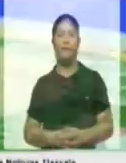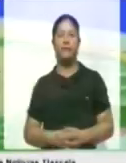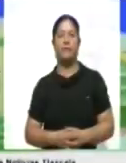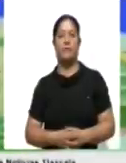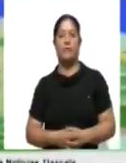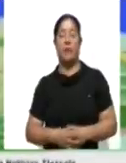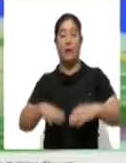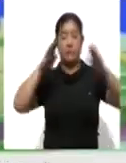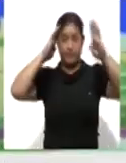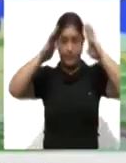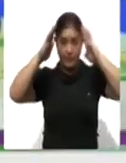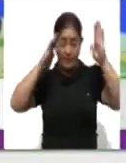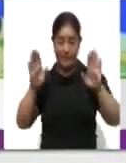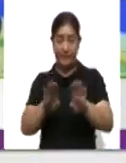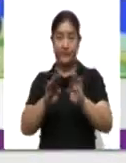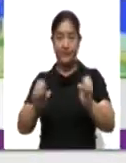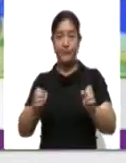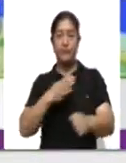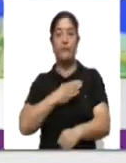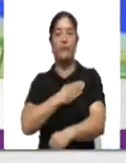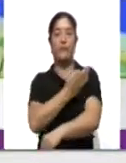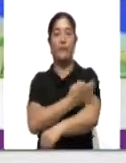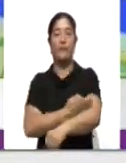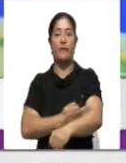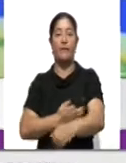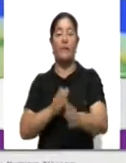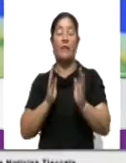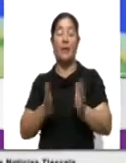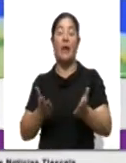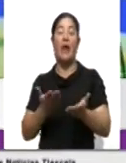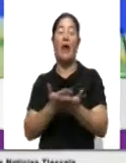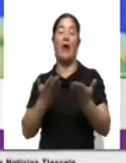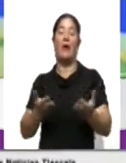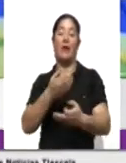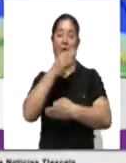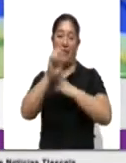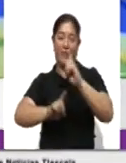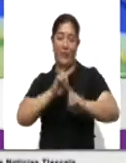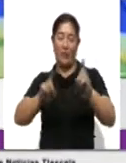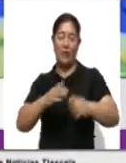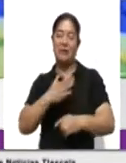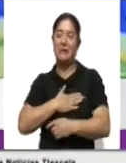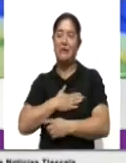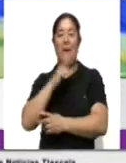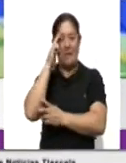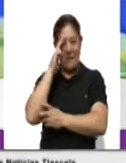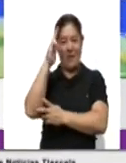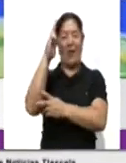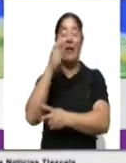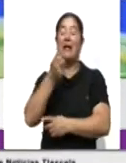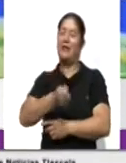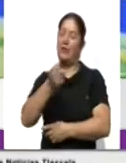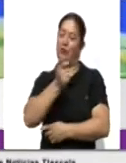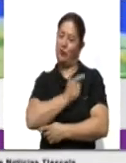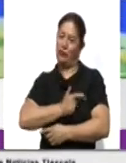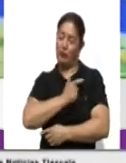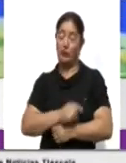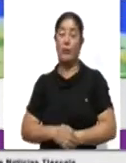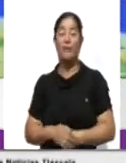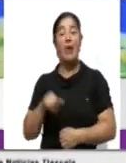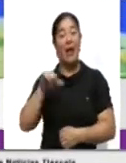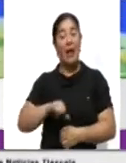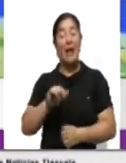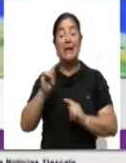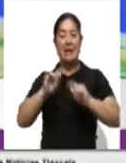Señores, ¿cómo están? Muy buenas tardes. Ya estamos en el bloque de los deportes. Manuel Águila les saluda con mucho gusto. Y este día, bueno, Tlaxcala subió al